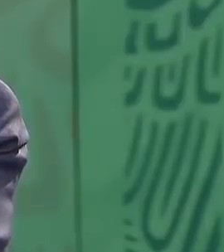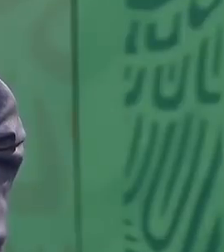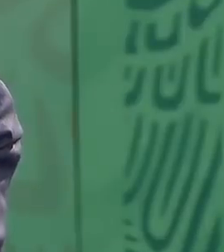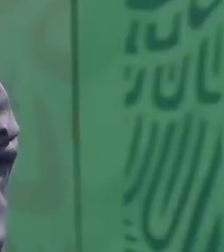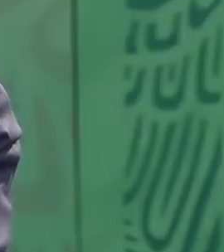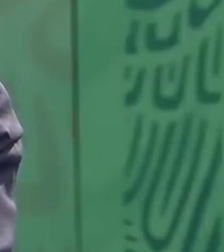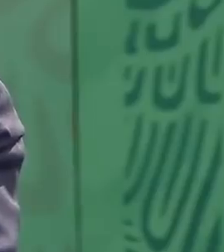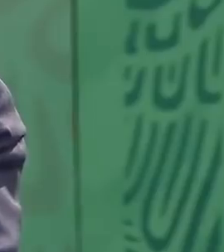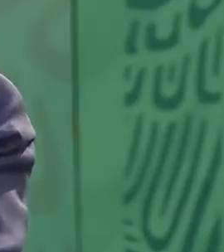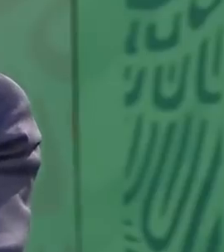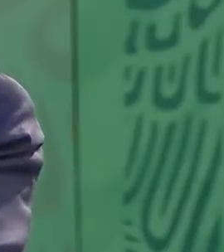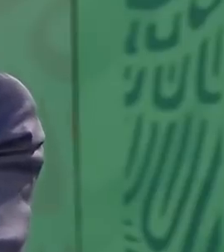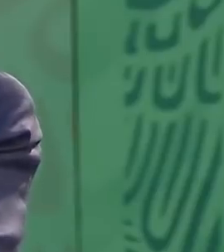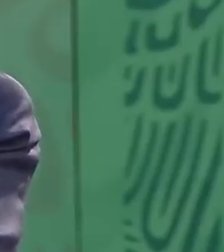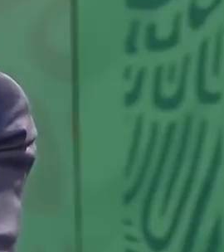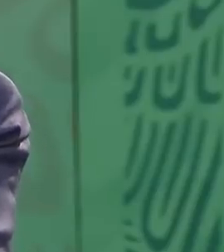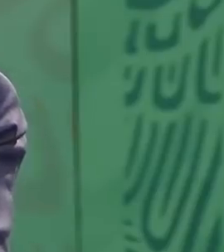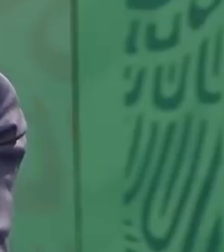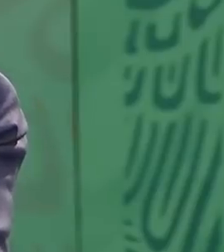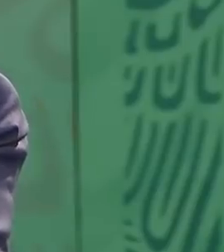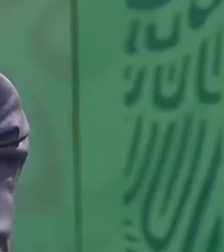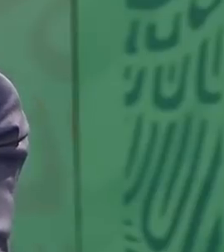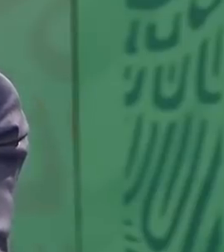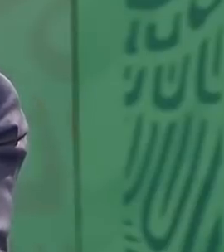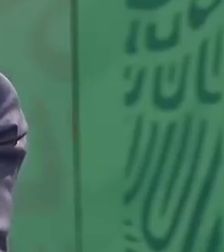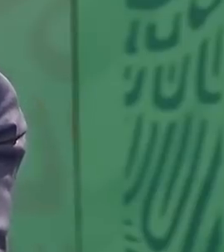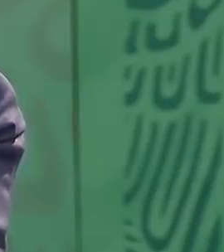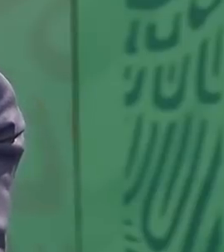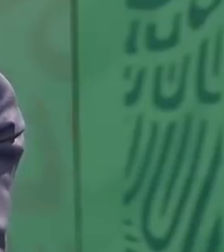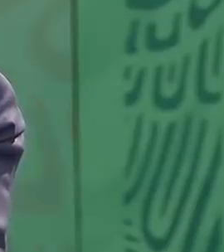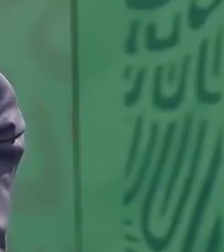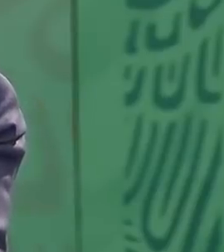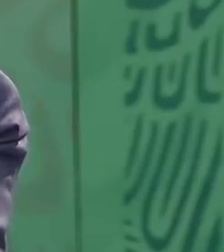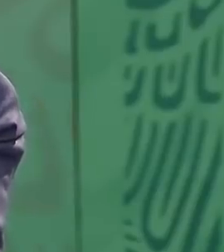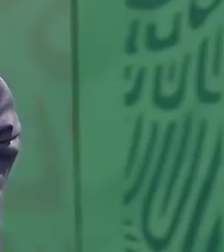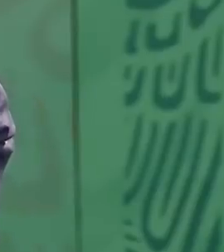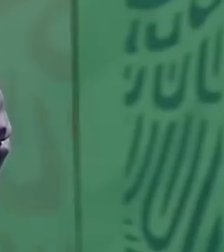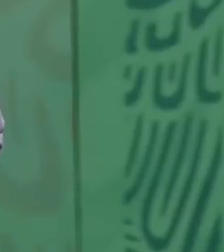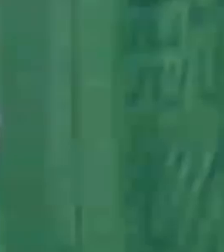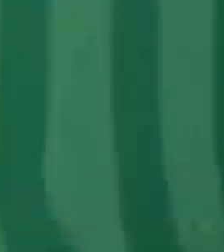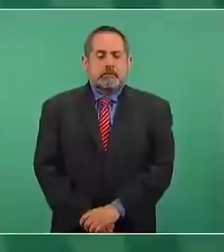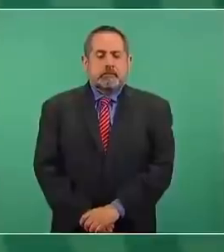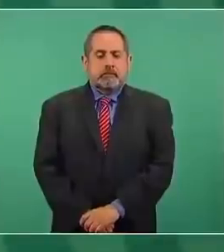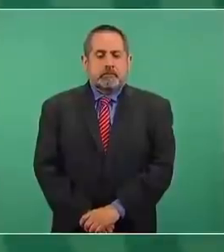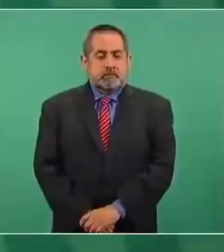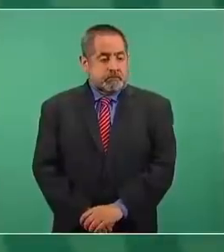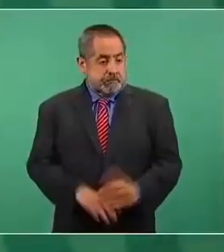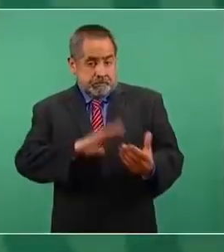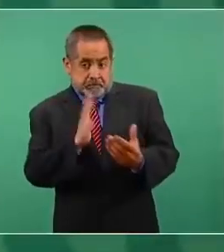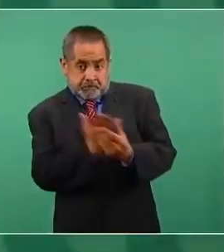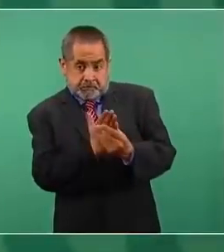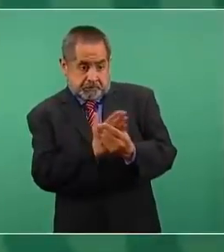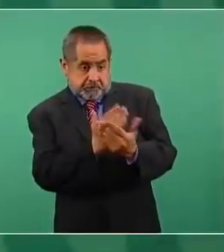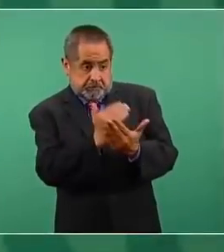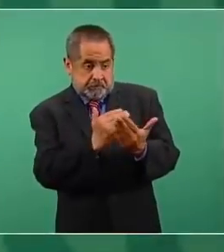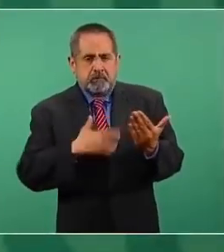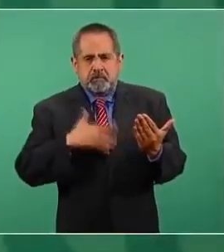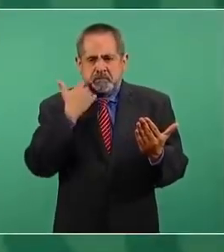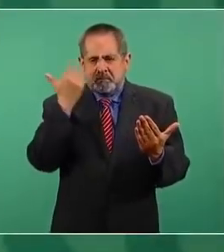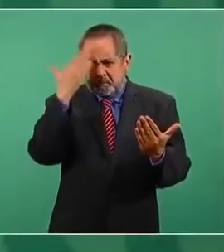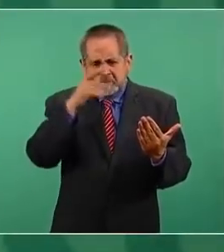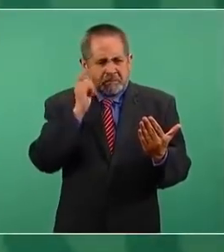Yo quiero conocer el expediente, quiero saber de qué se le acusa,